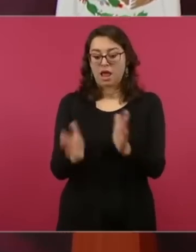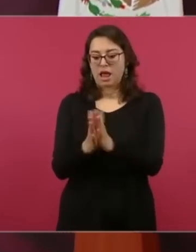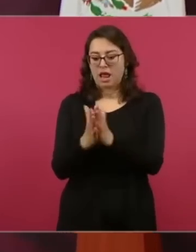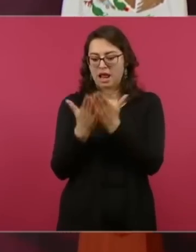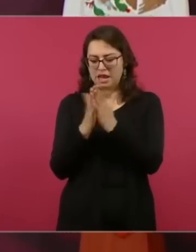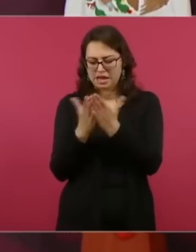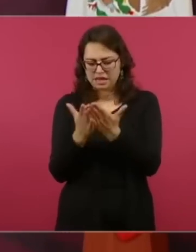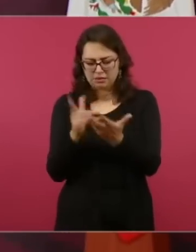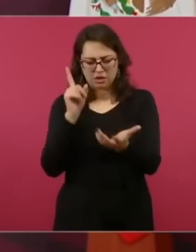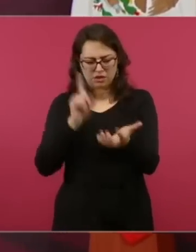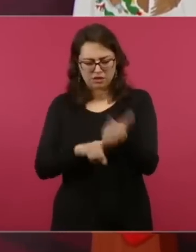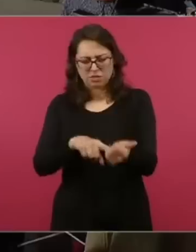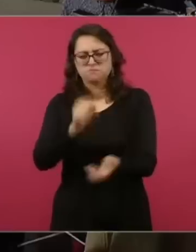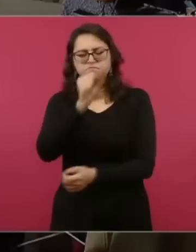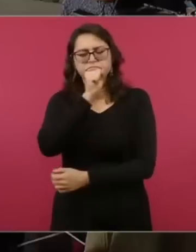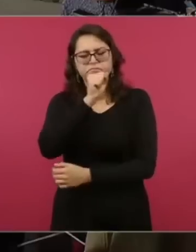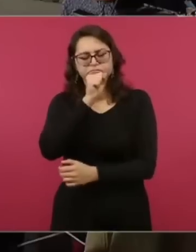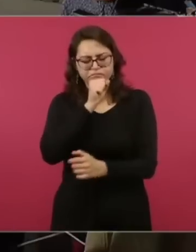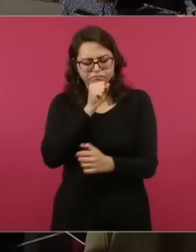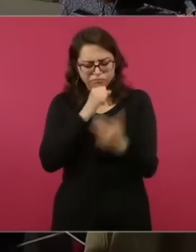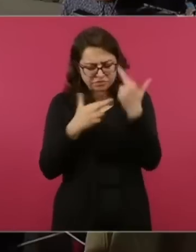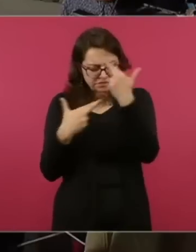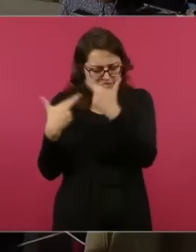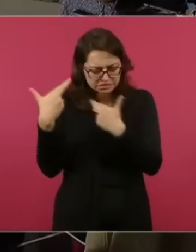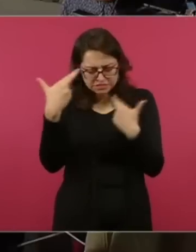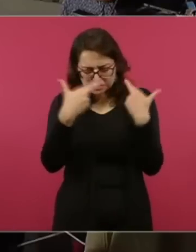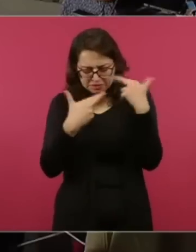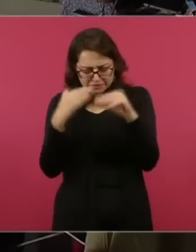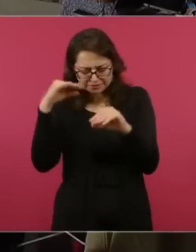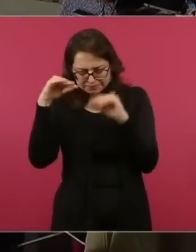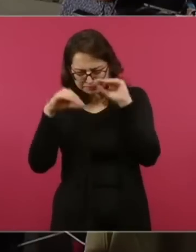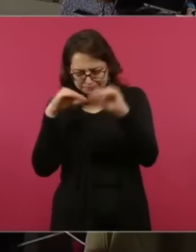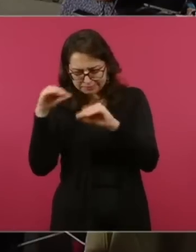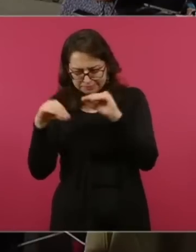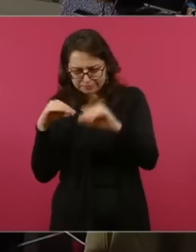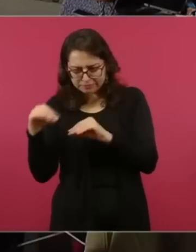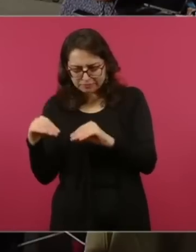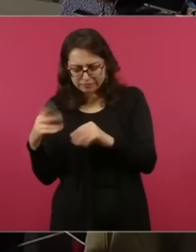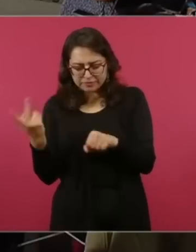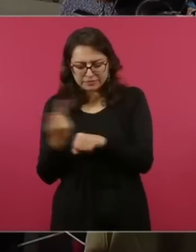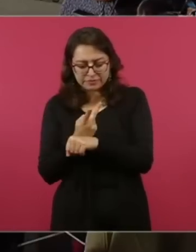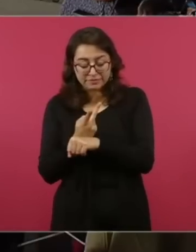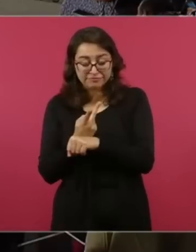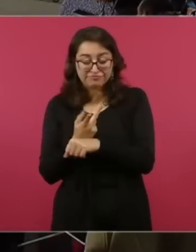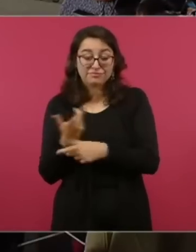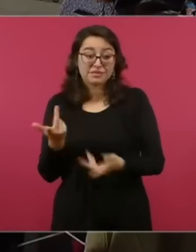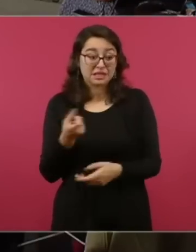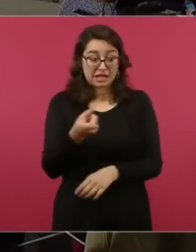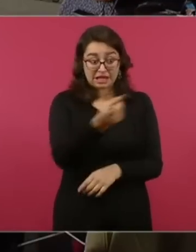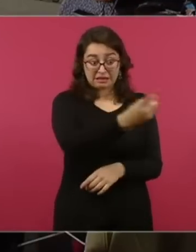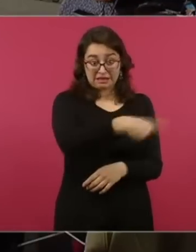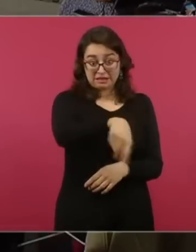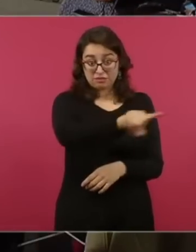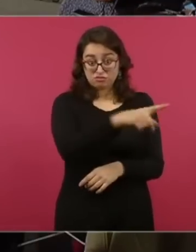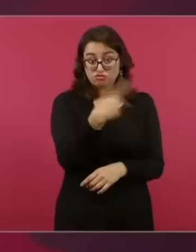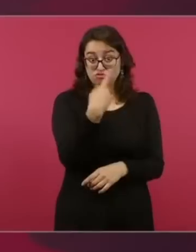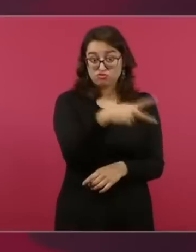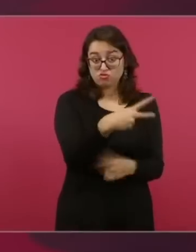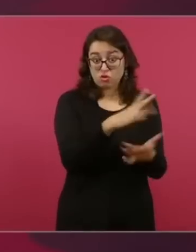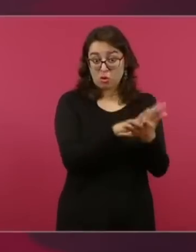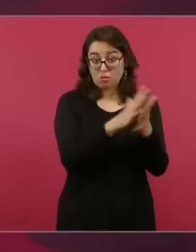revisión de los contenidos de los libros, ya no los están haciendo, porque también, ministro, además